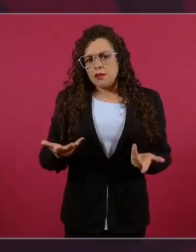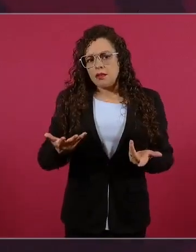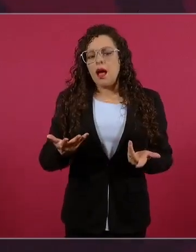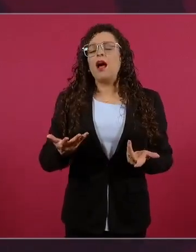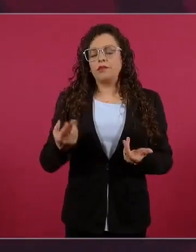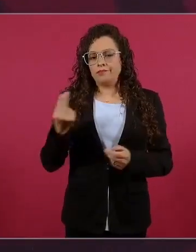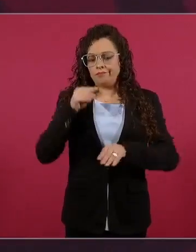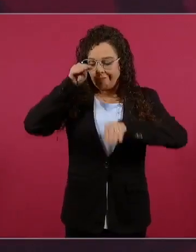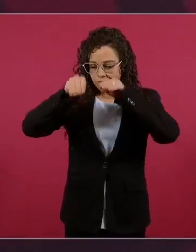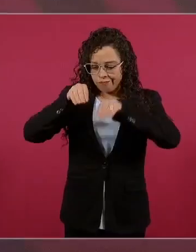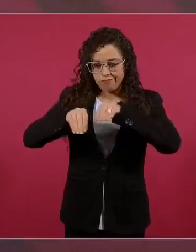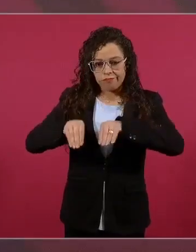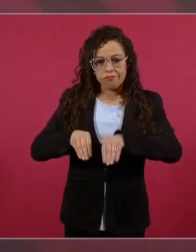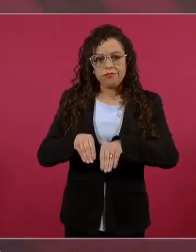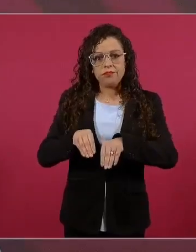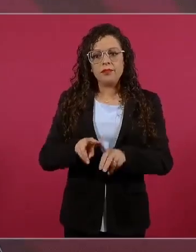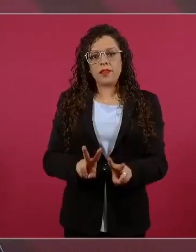armamentista,